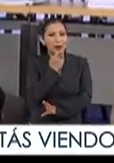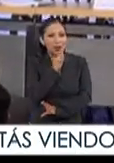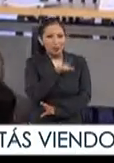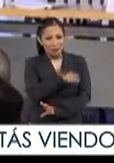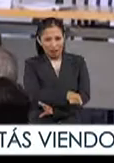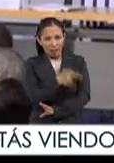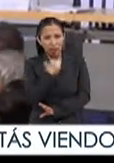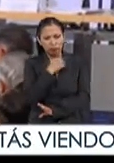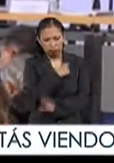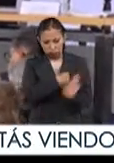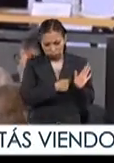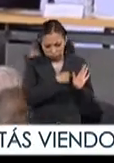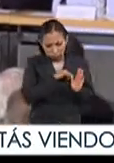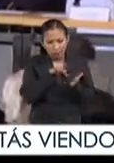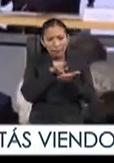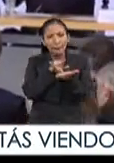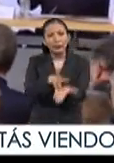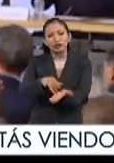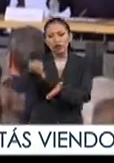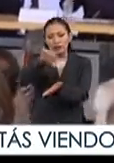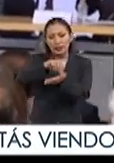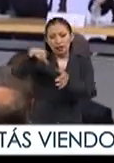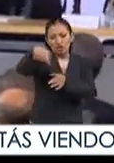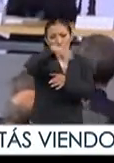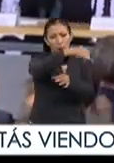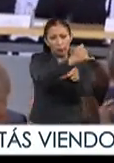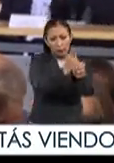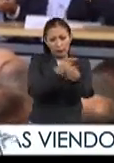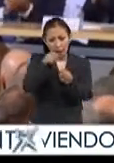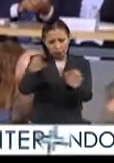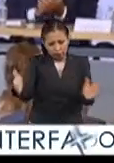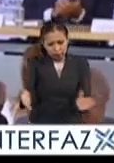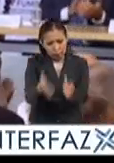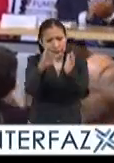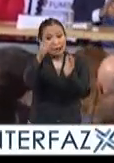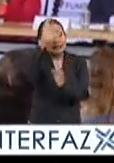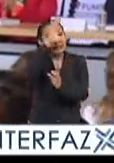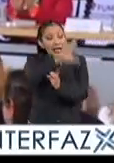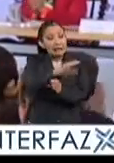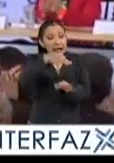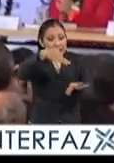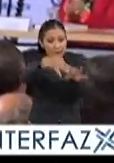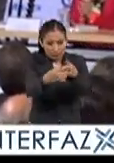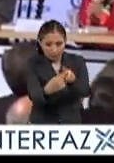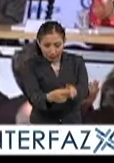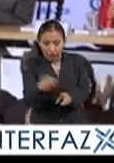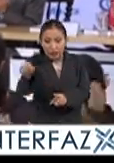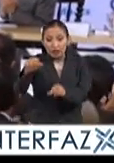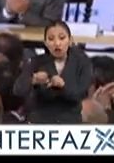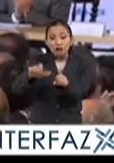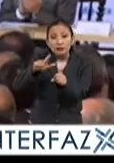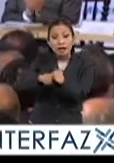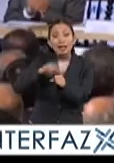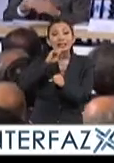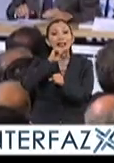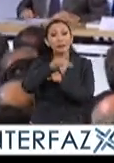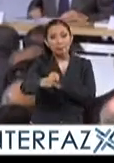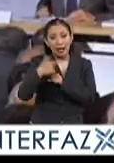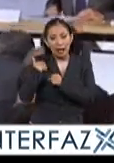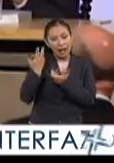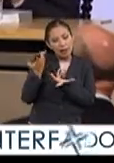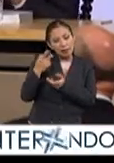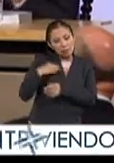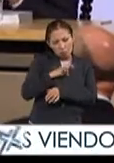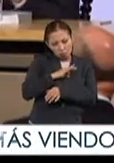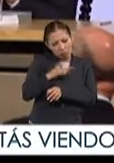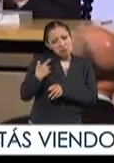Obrador se comprometió a apoyar a los centros de investigación a impulsar tanto las ciencias exactas como las sociales así como en la medida